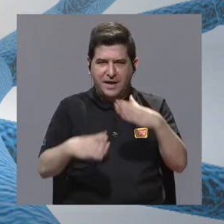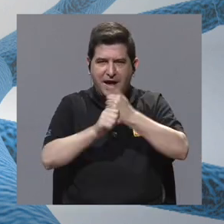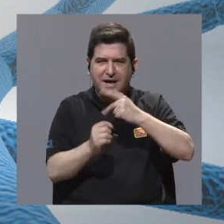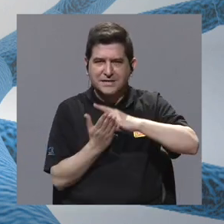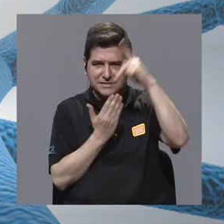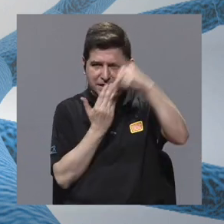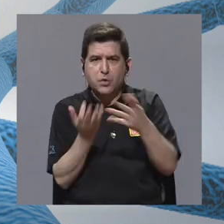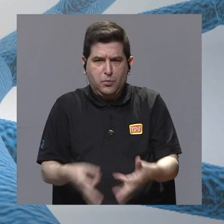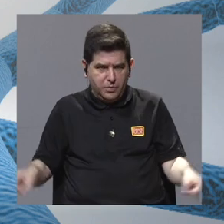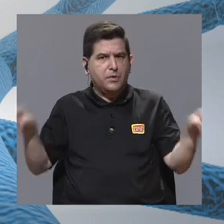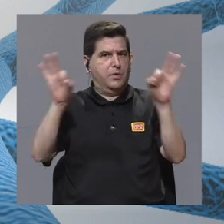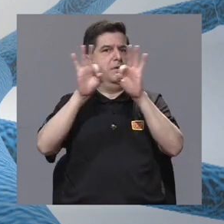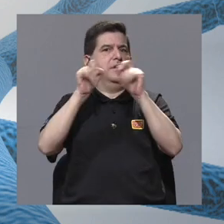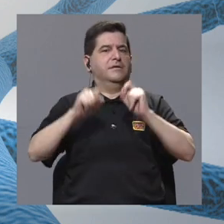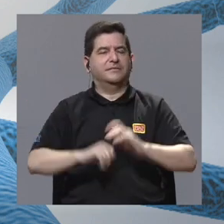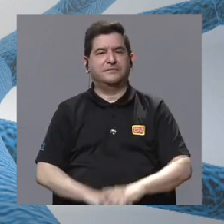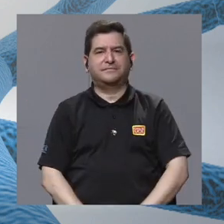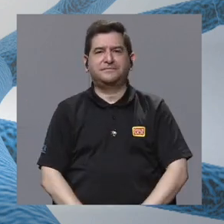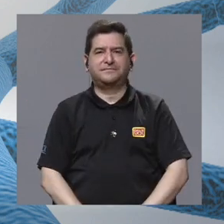programa.